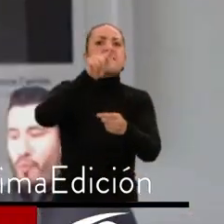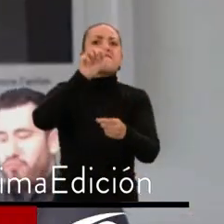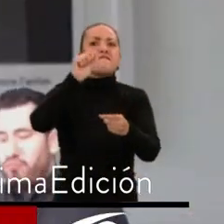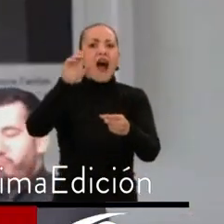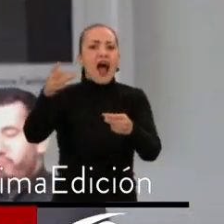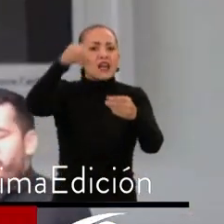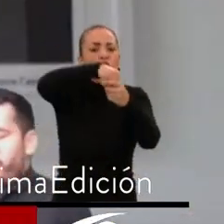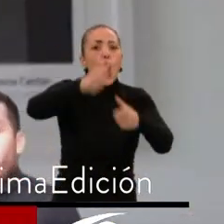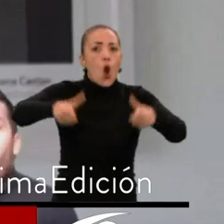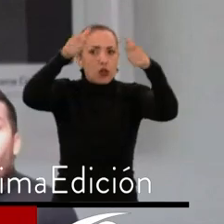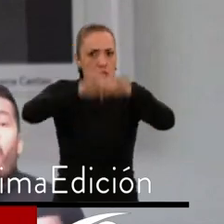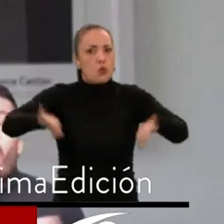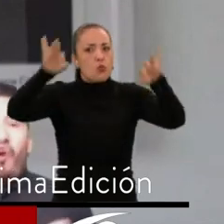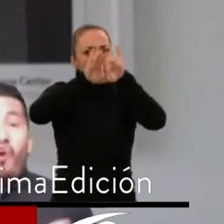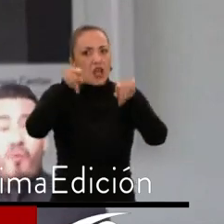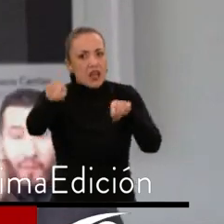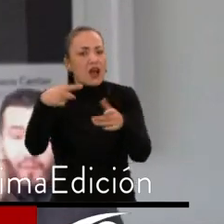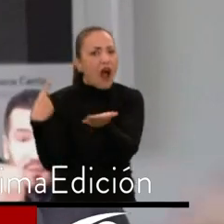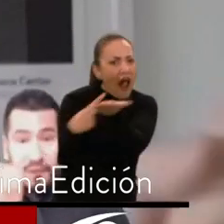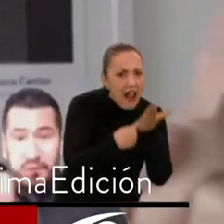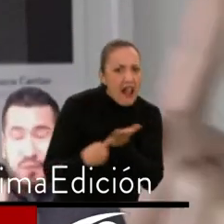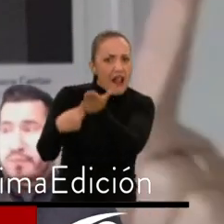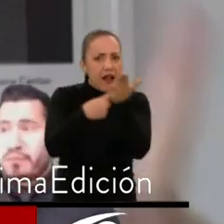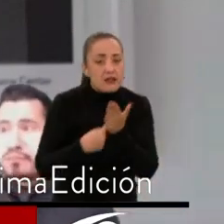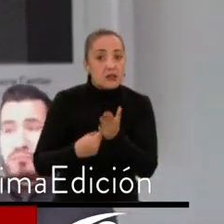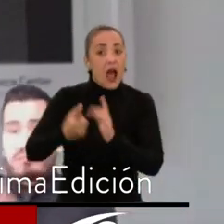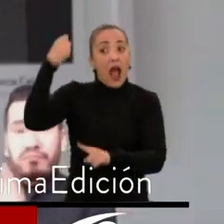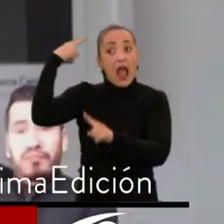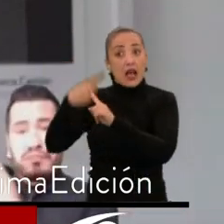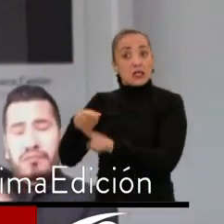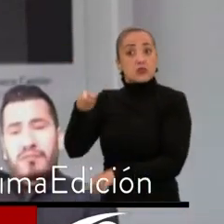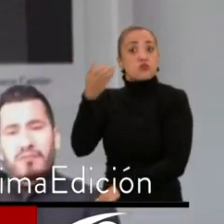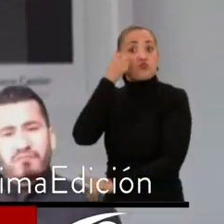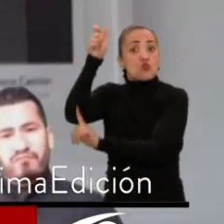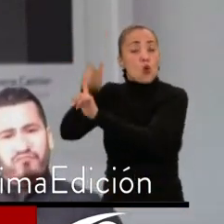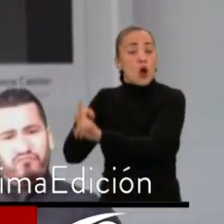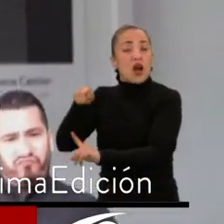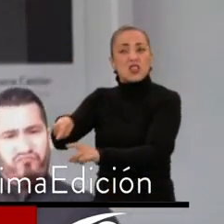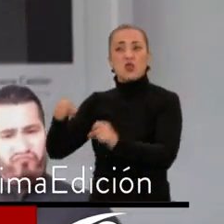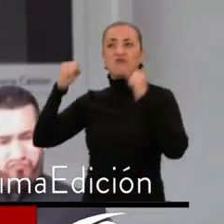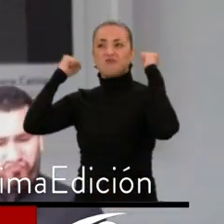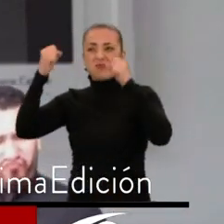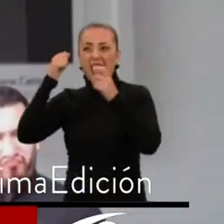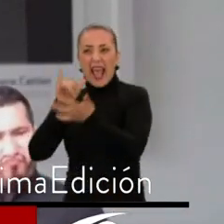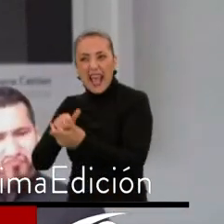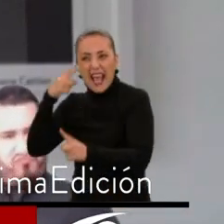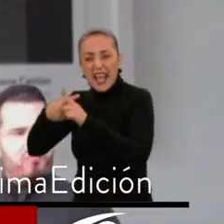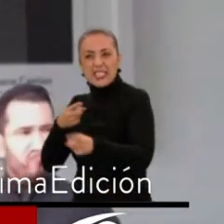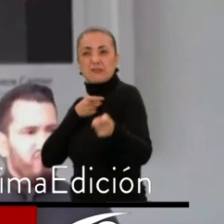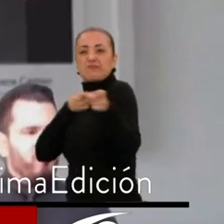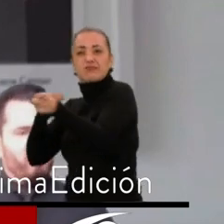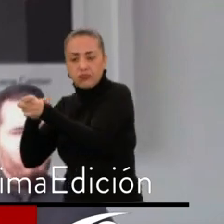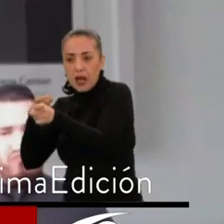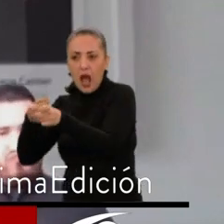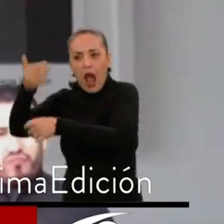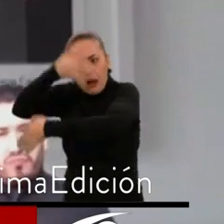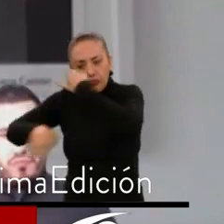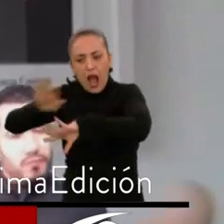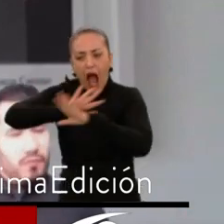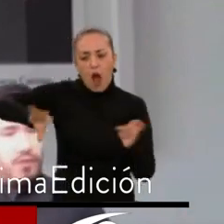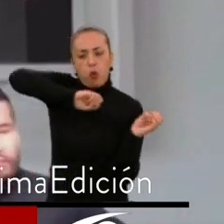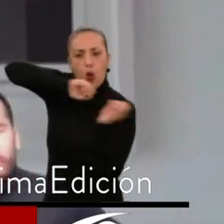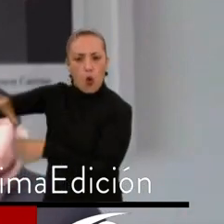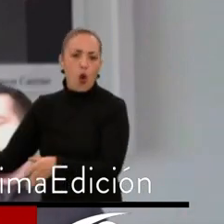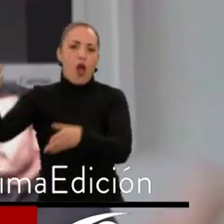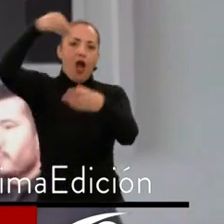que hace unos años estaba levantada en armas contra el Estado, lidera el debate parlamentario desde